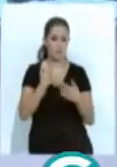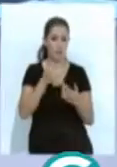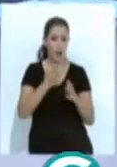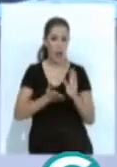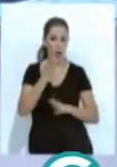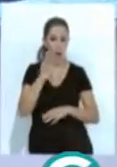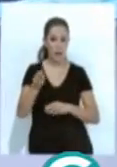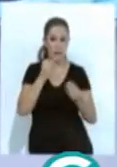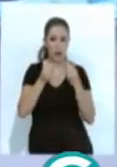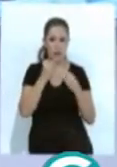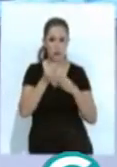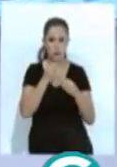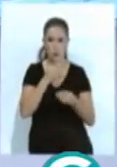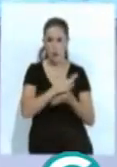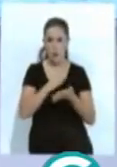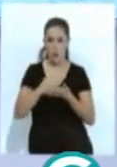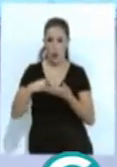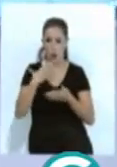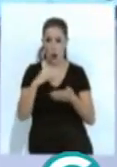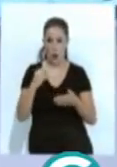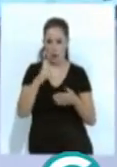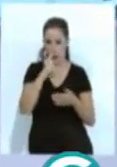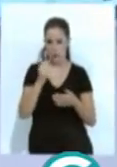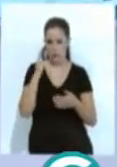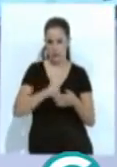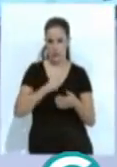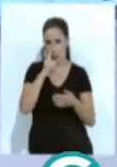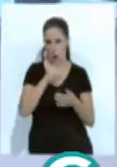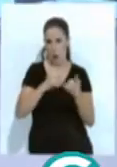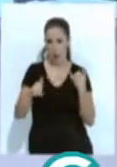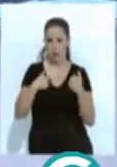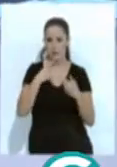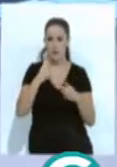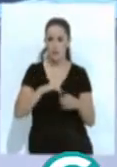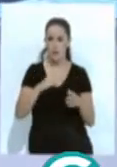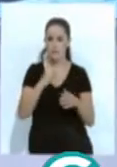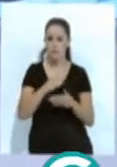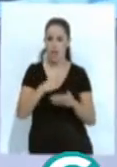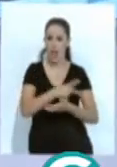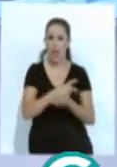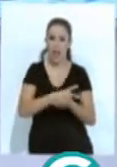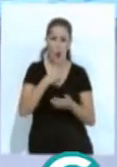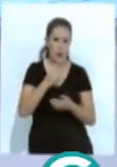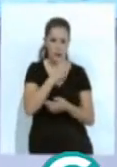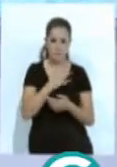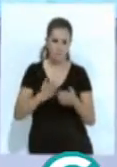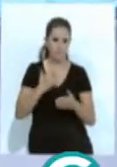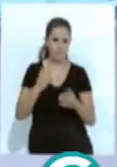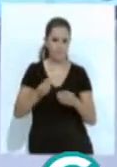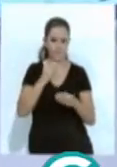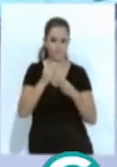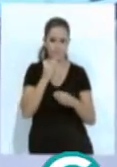Aumenta el consumo de cannabis entre los jóvenes en el último año y sigue repuntando el de heroína. Los especialistas llaman la atención, además,